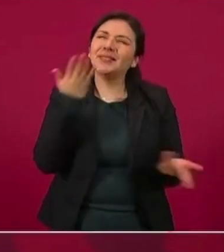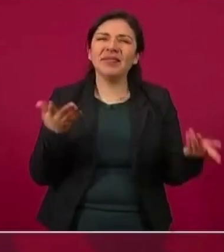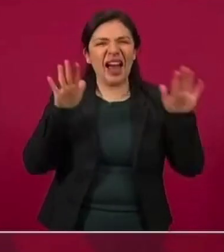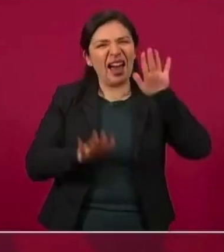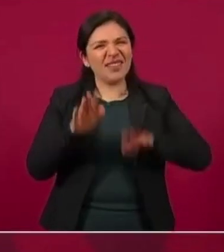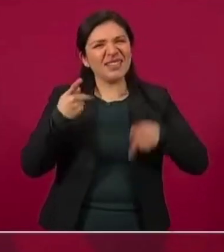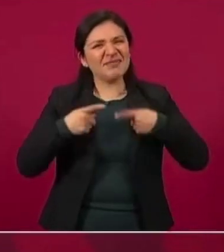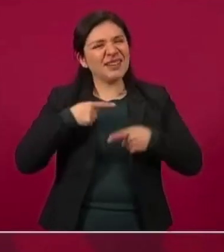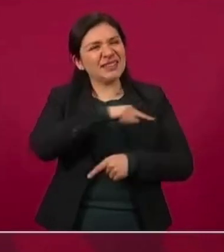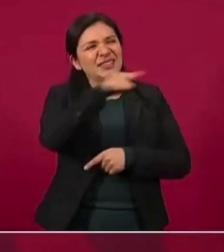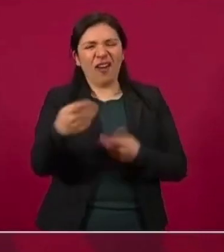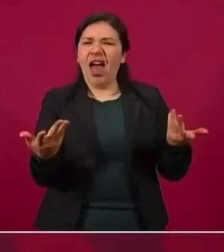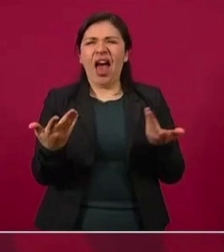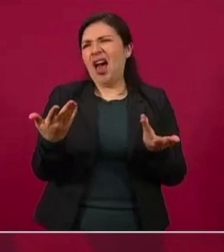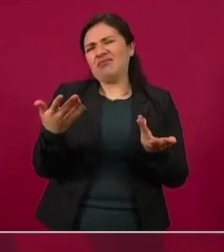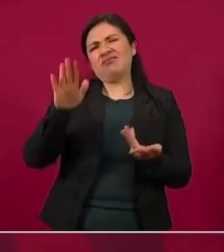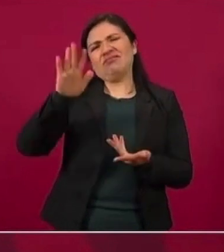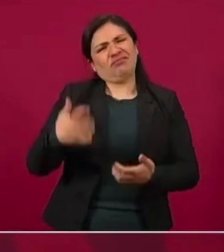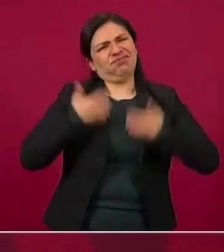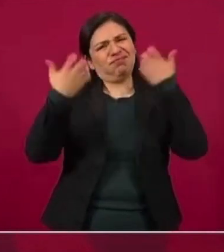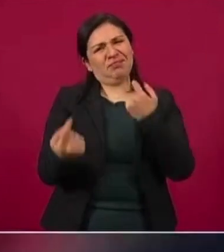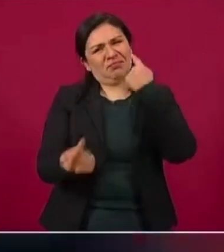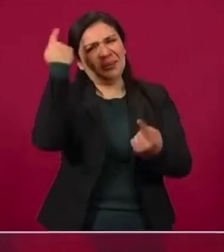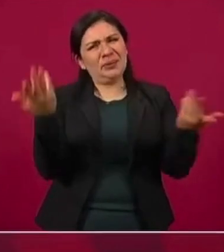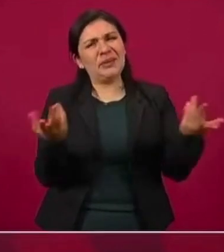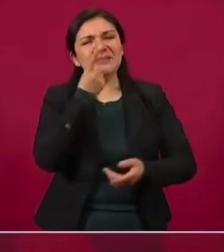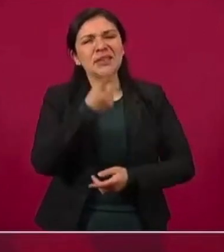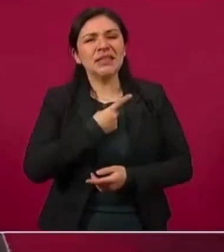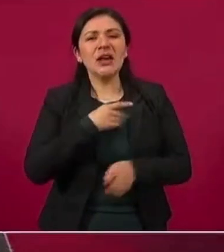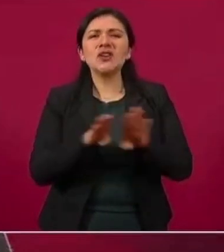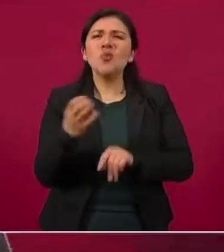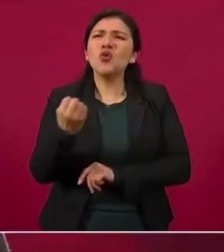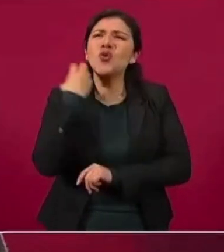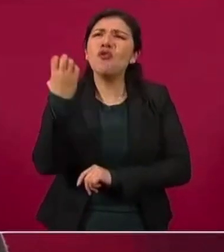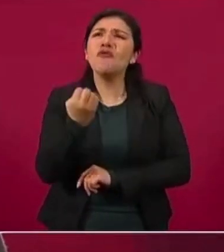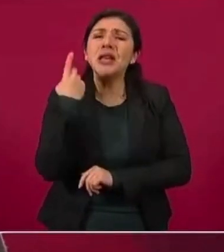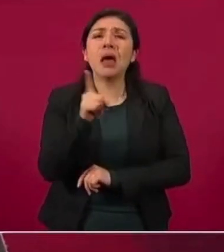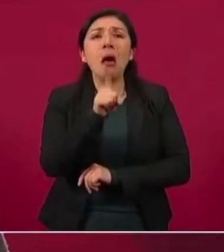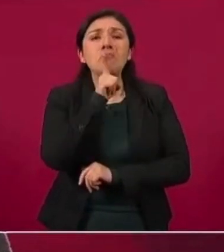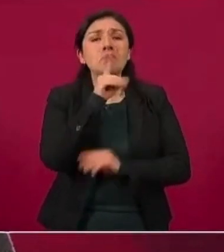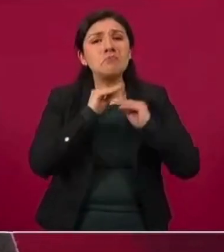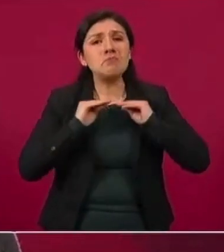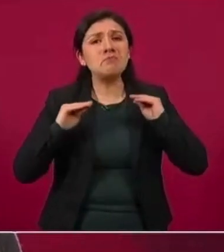porque está la conferencia muy acartonada.